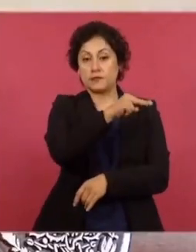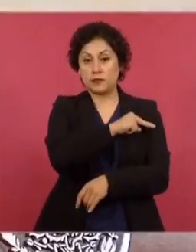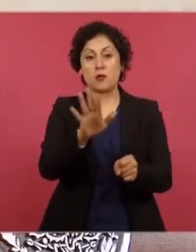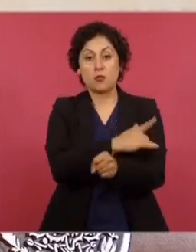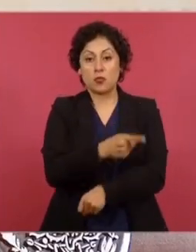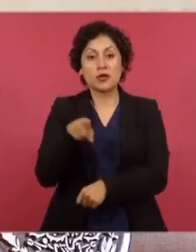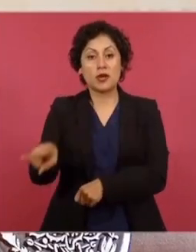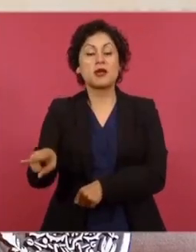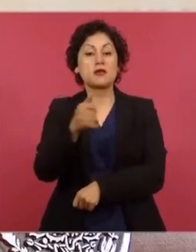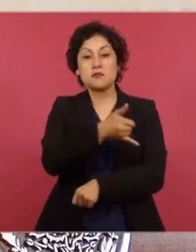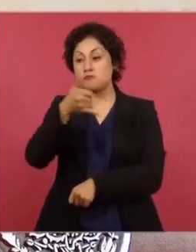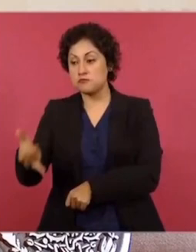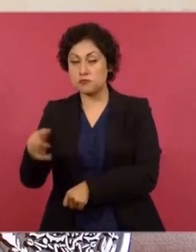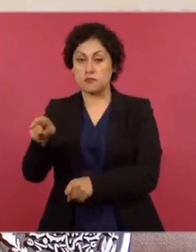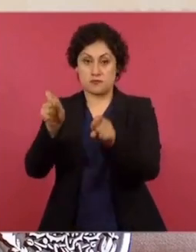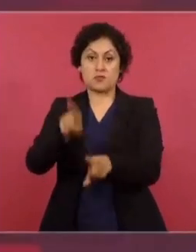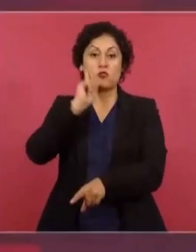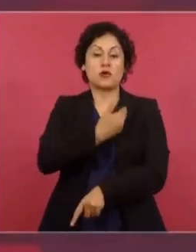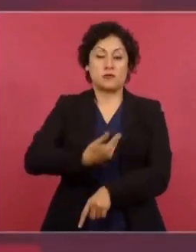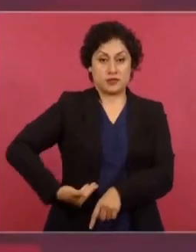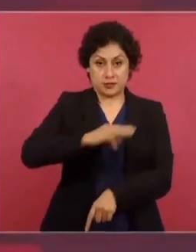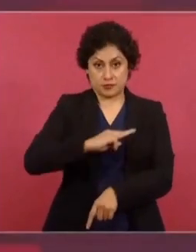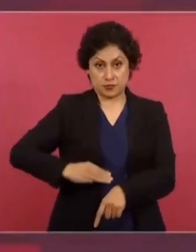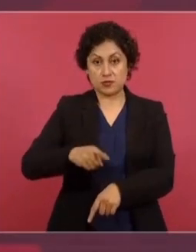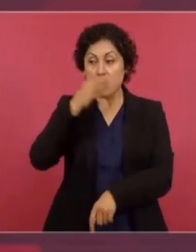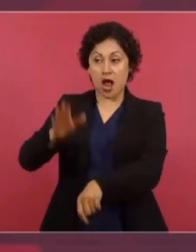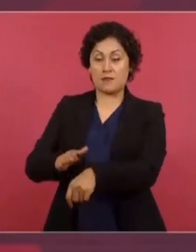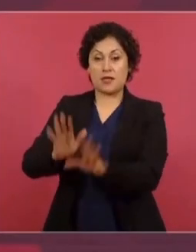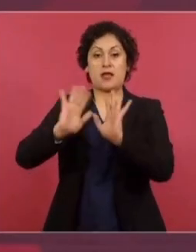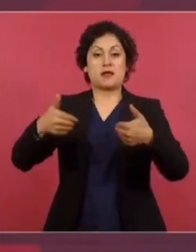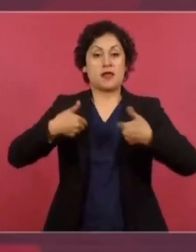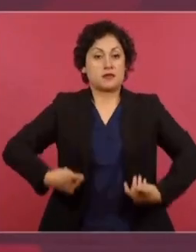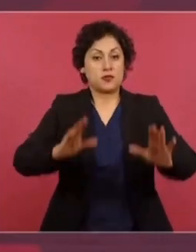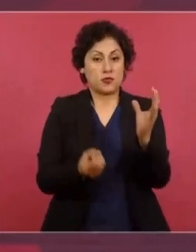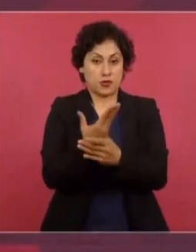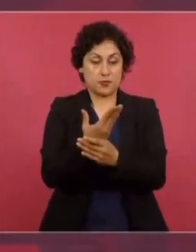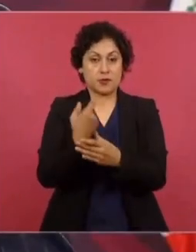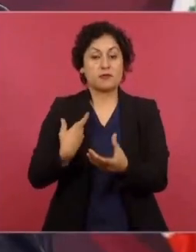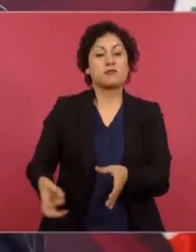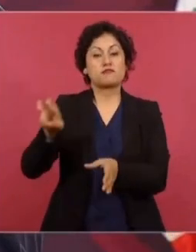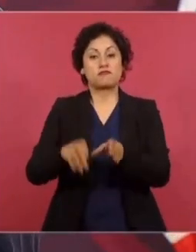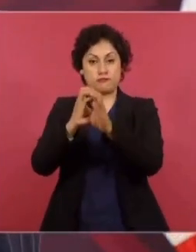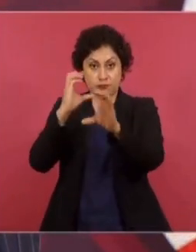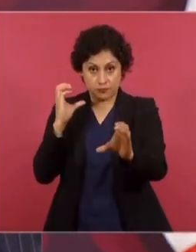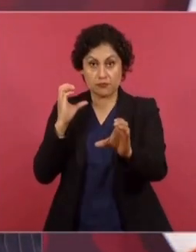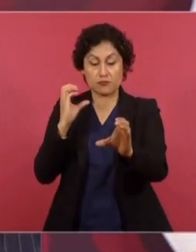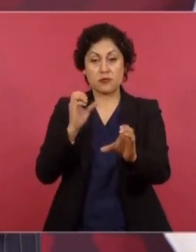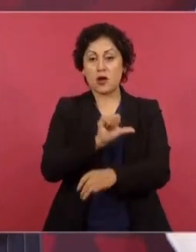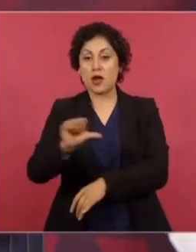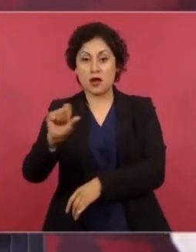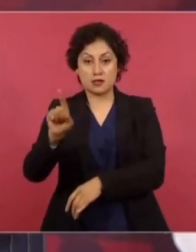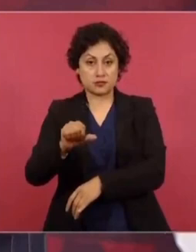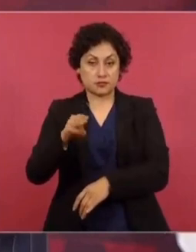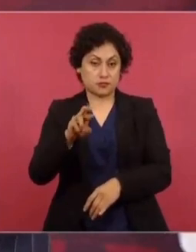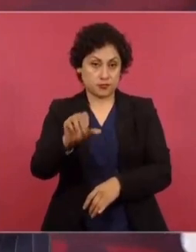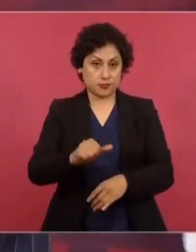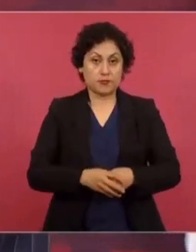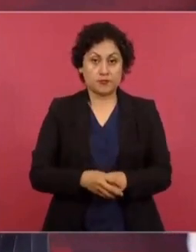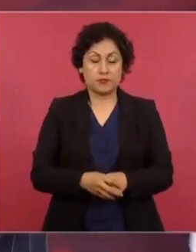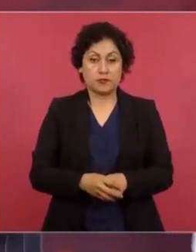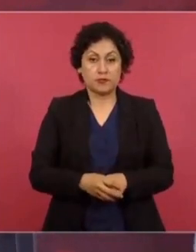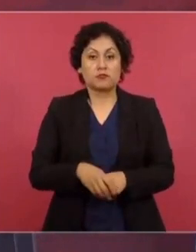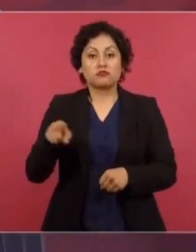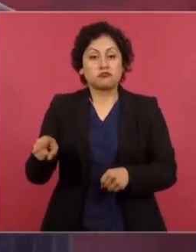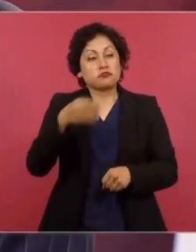recibió una llamada de la presidenta municipal, mencionándole que ya la habían liberado y que iba en un autobús. A Zamora, se